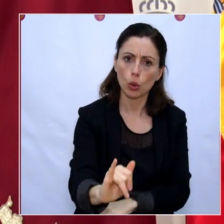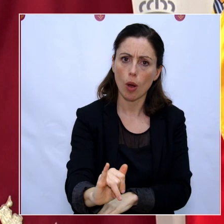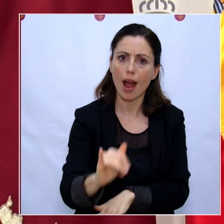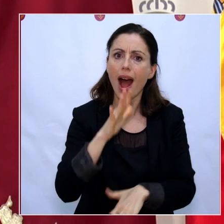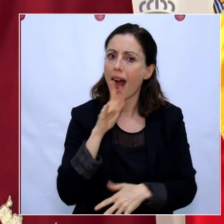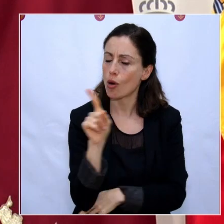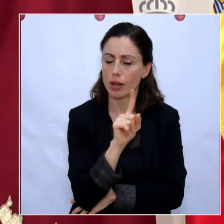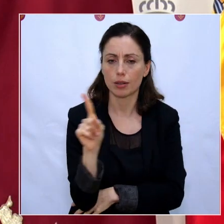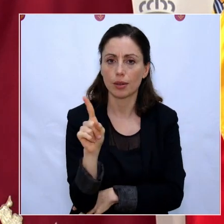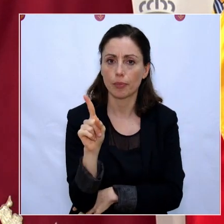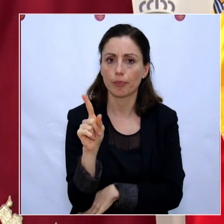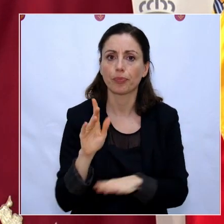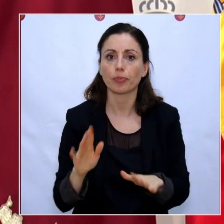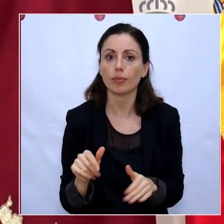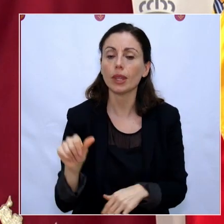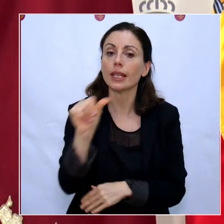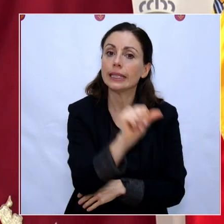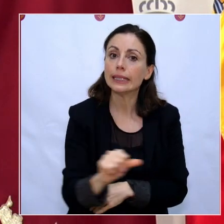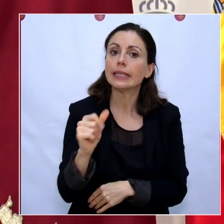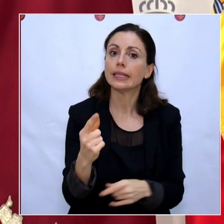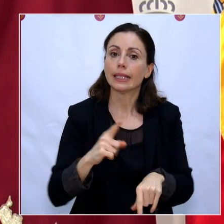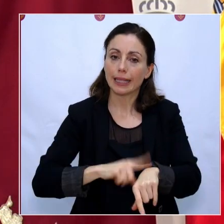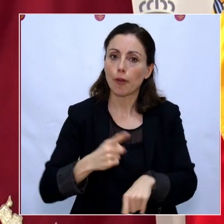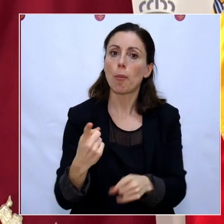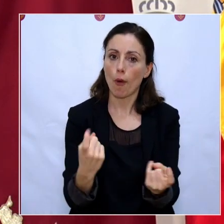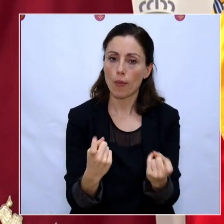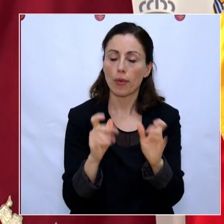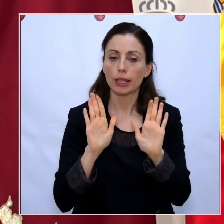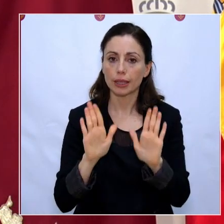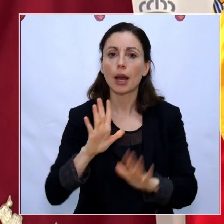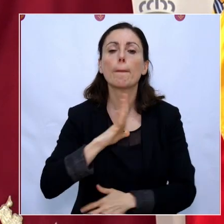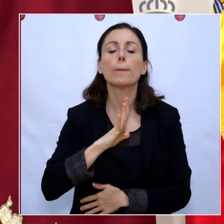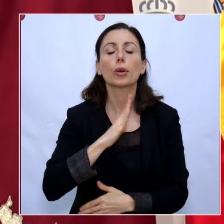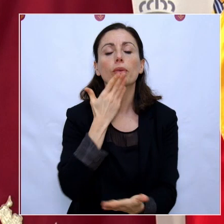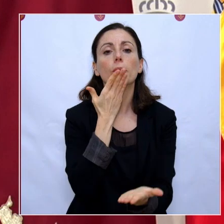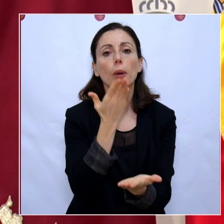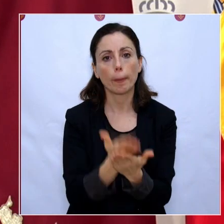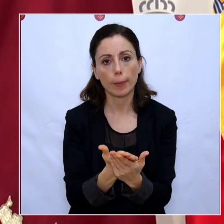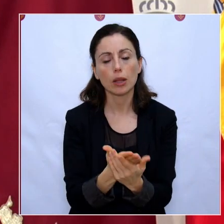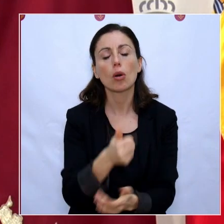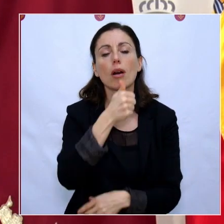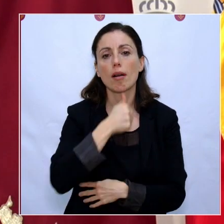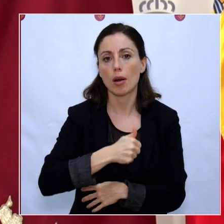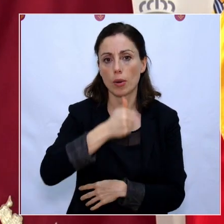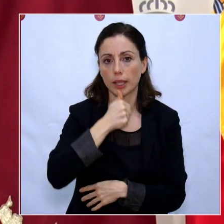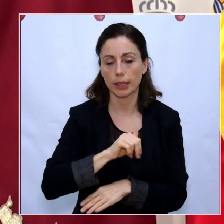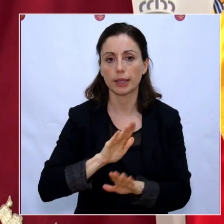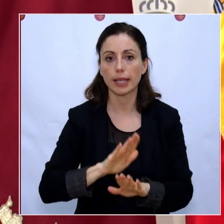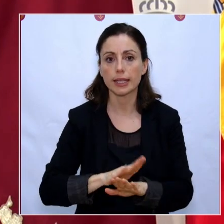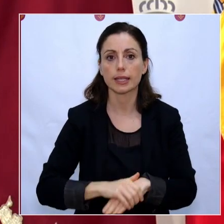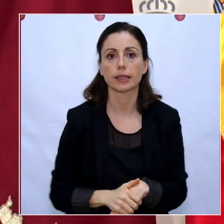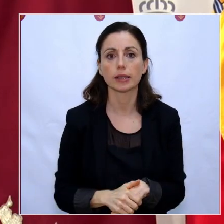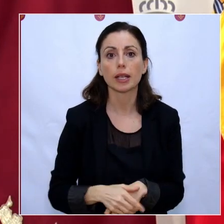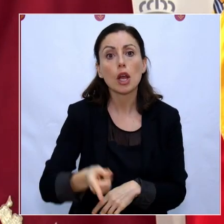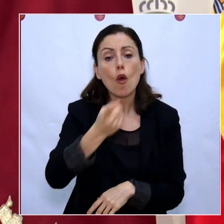ni lo será al menos en unas semanas. Por favor, os pido que sigáis aguantando, que sigáis